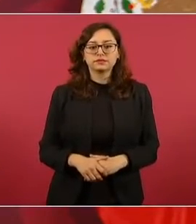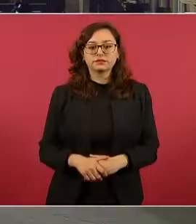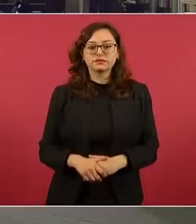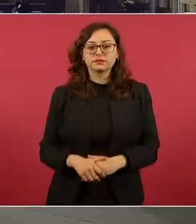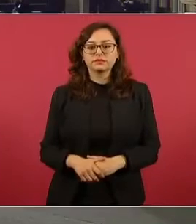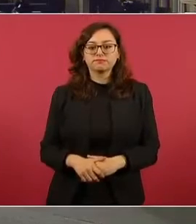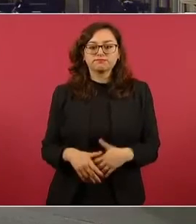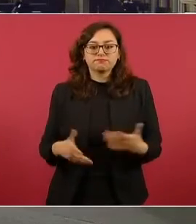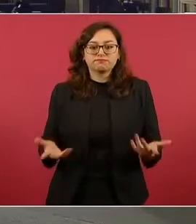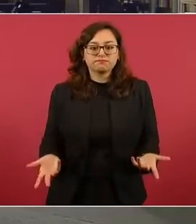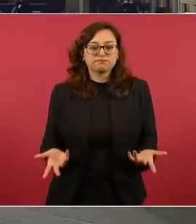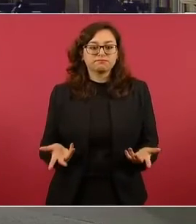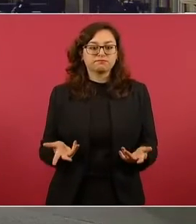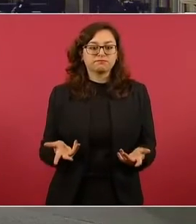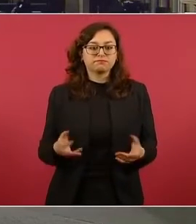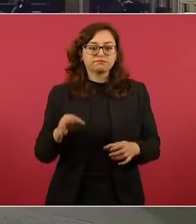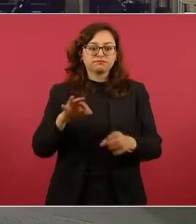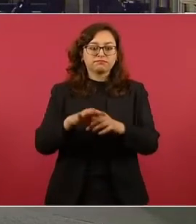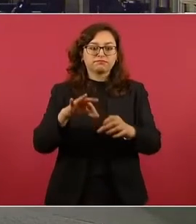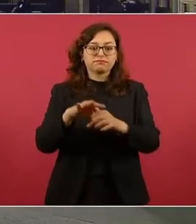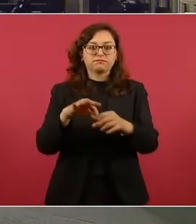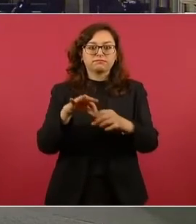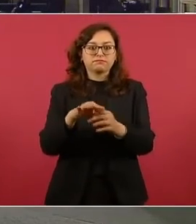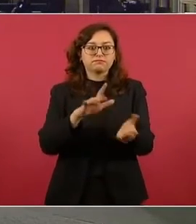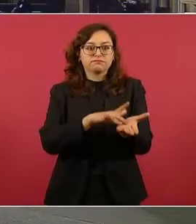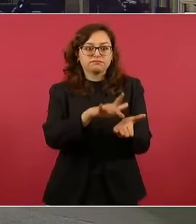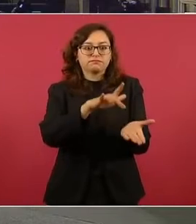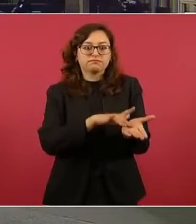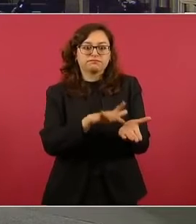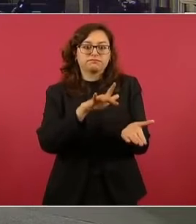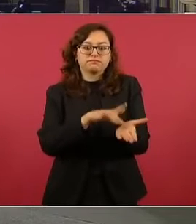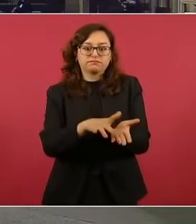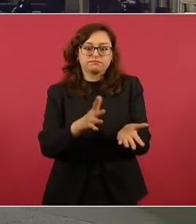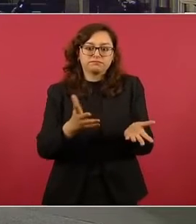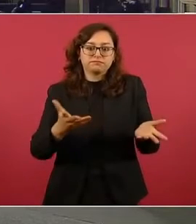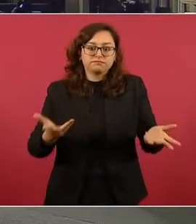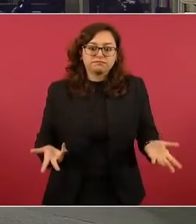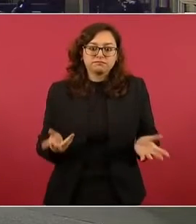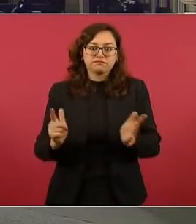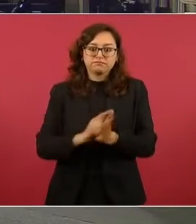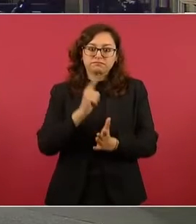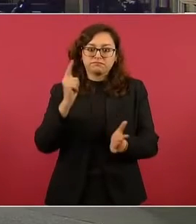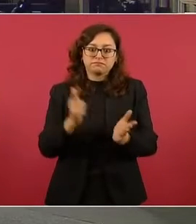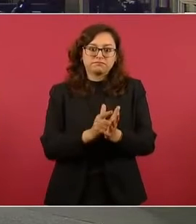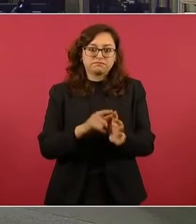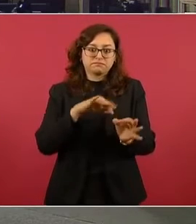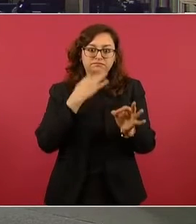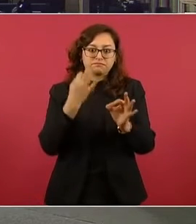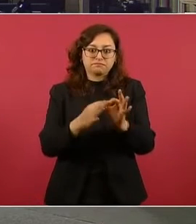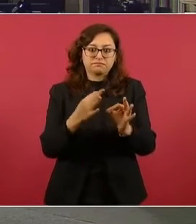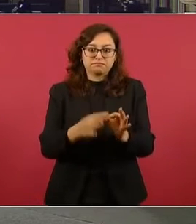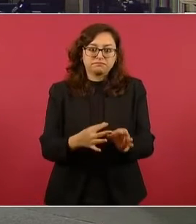producto de una elección, es una elección legal, legítima,